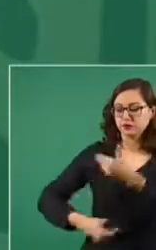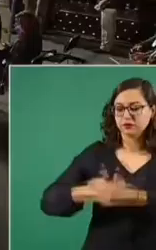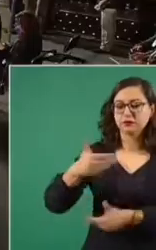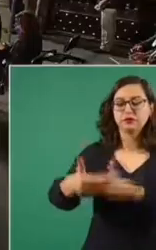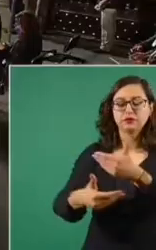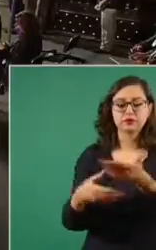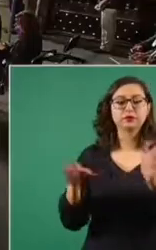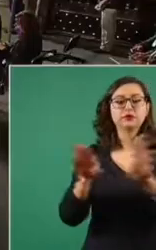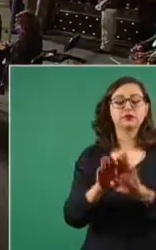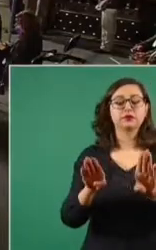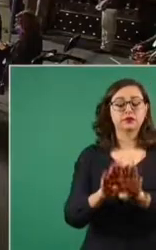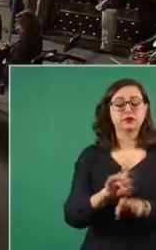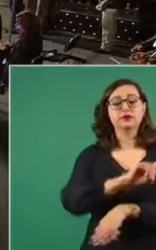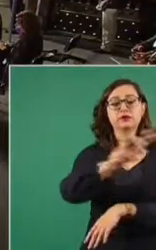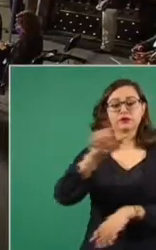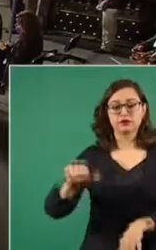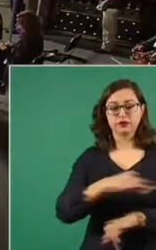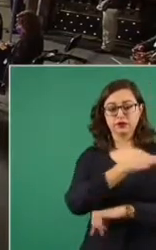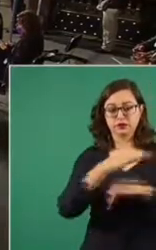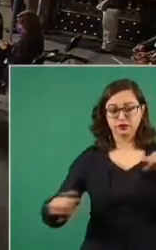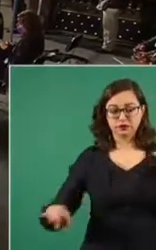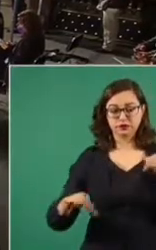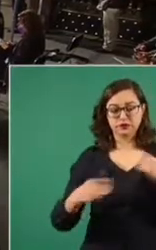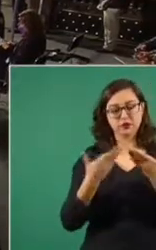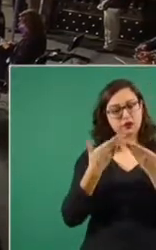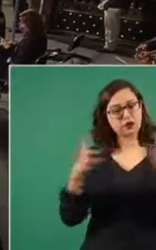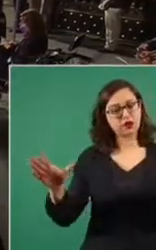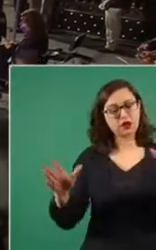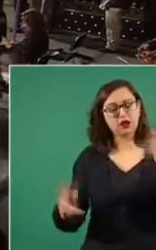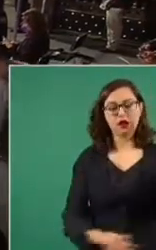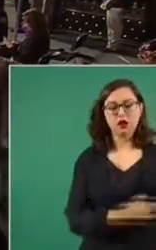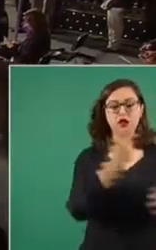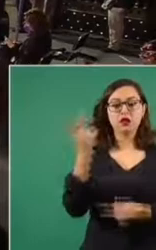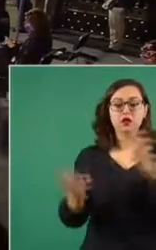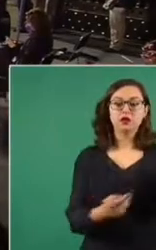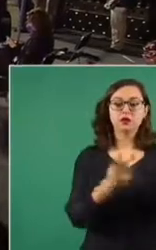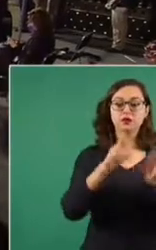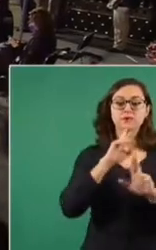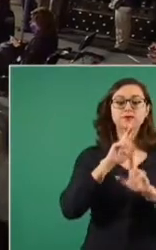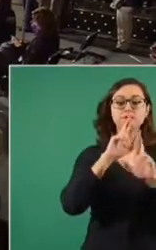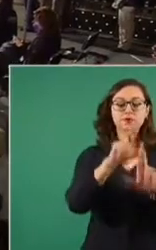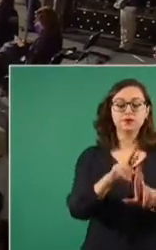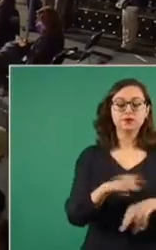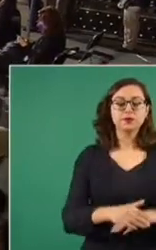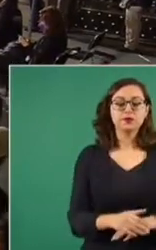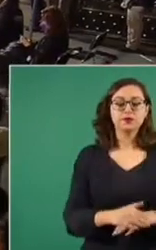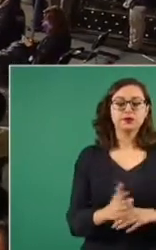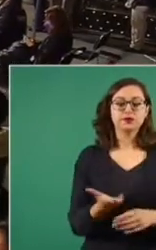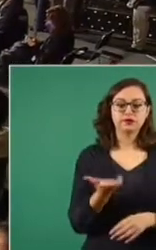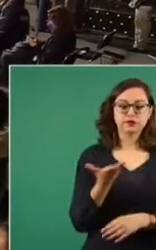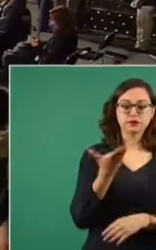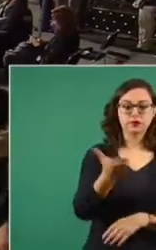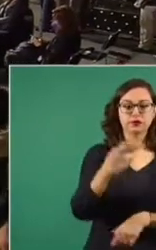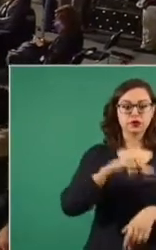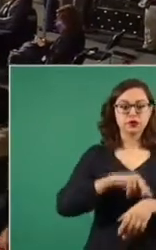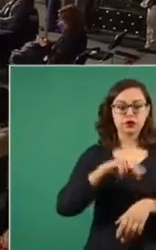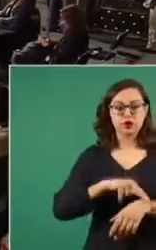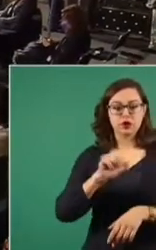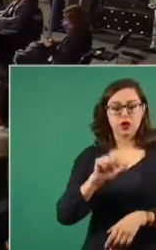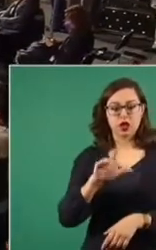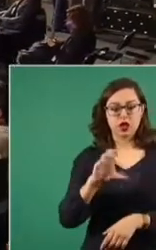posteriormente abrimos para preguntas y respuestas. Entonces, le pido al doctor Jorge Alcocer.